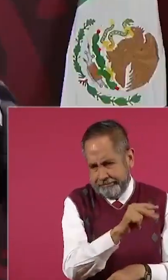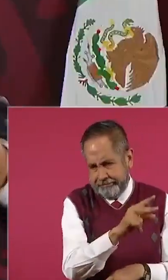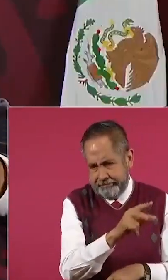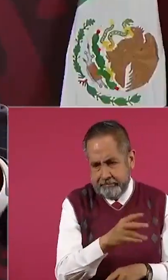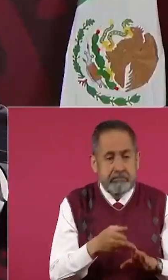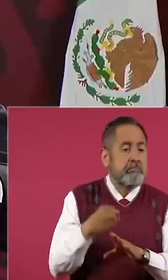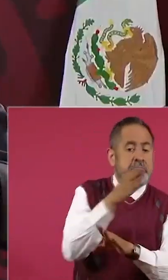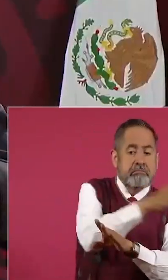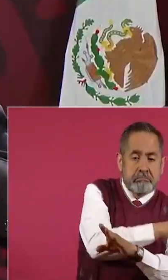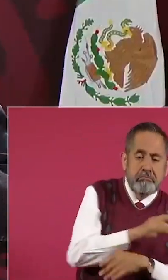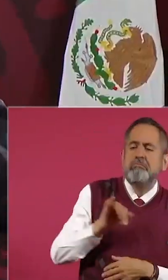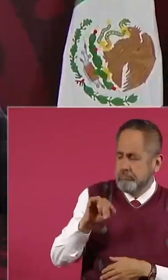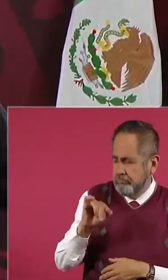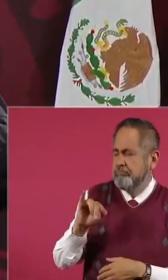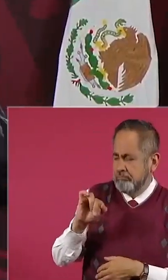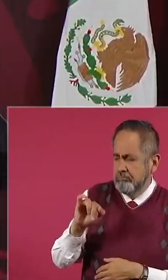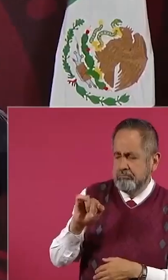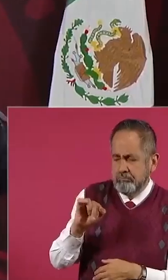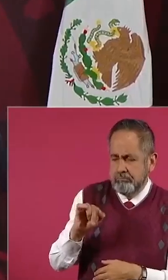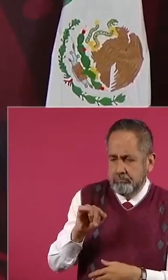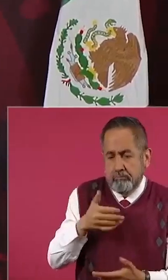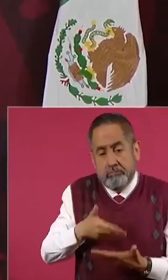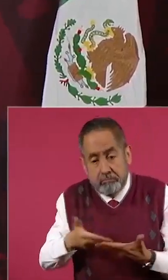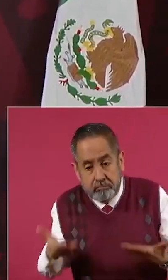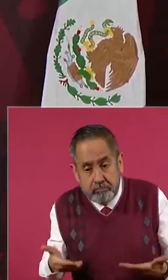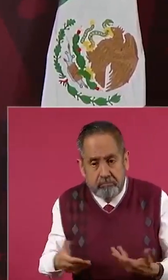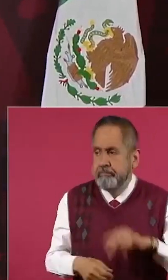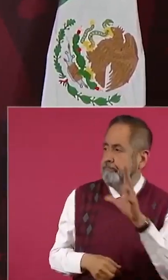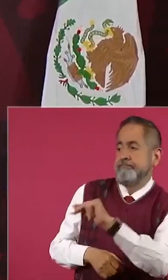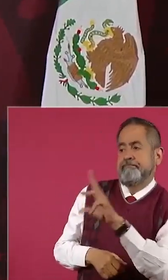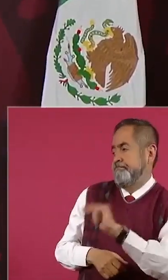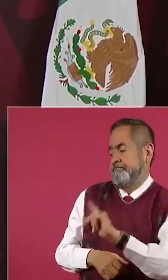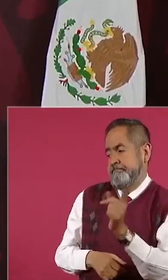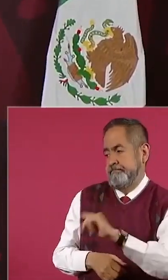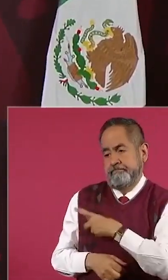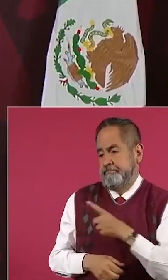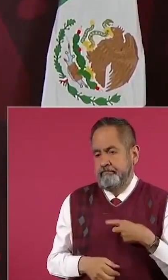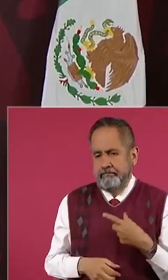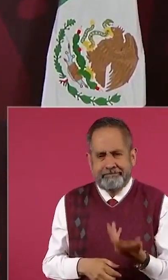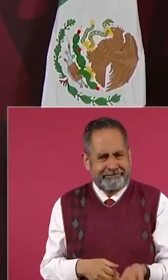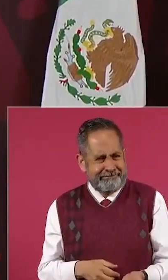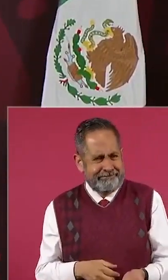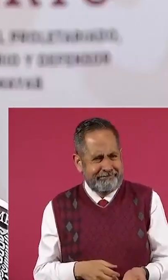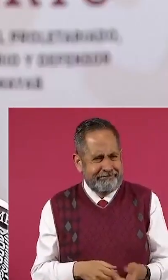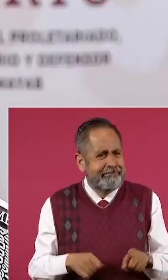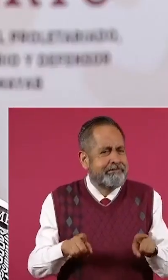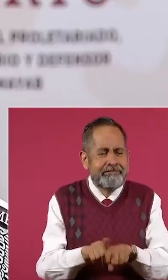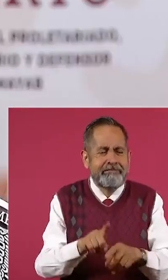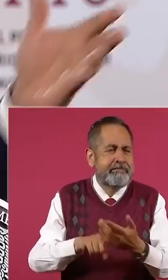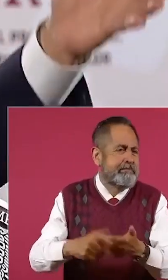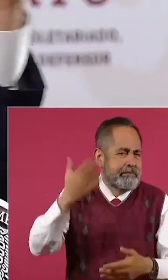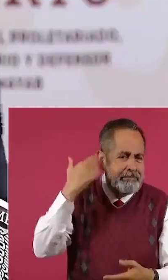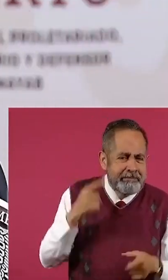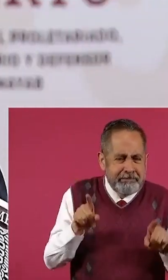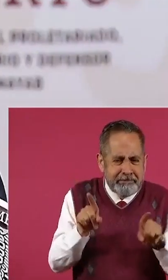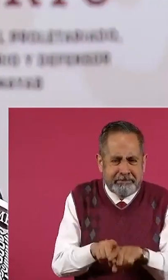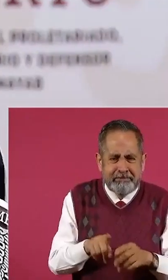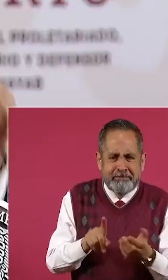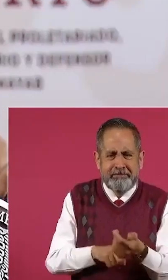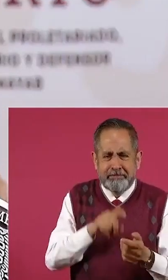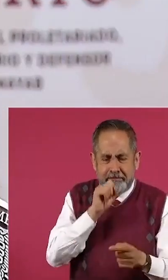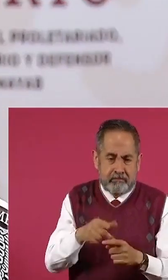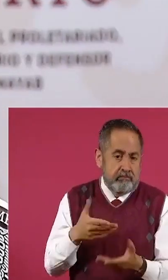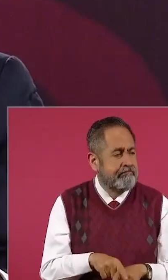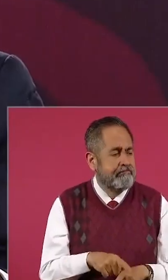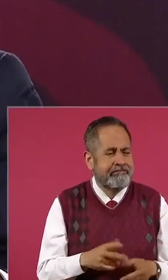anteriormente que se generó un debate parecido, no con la misma intensidad